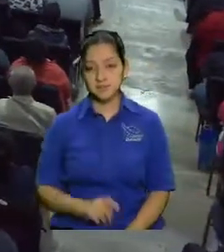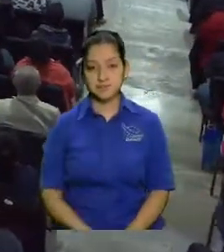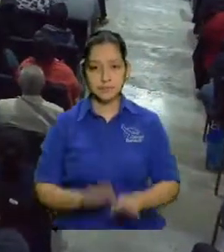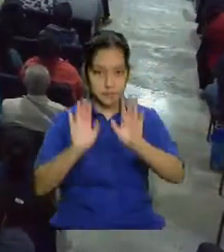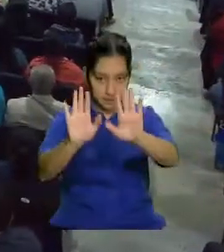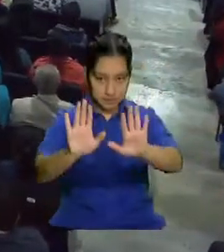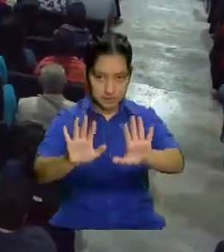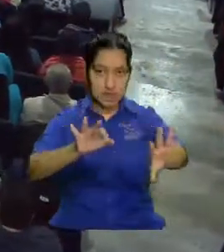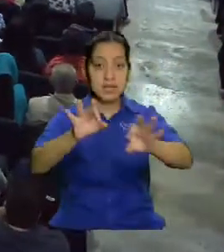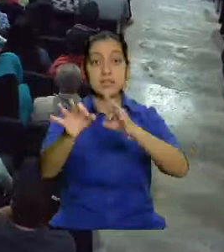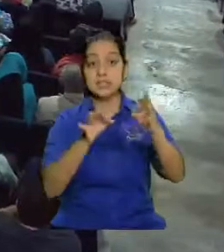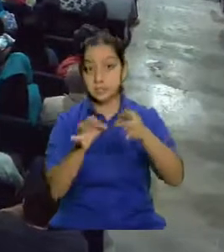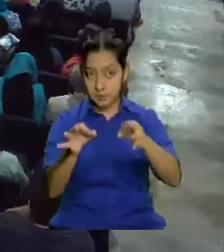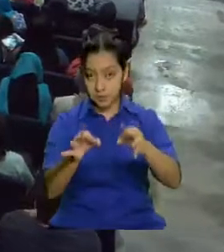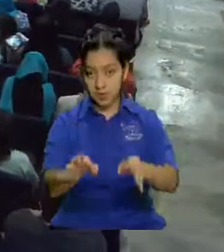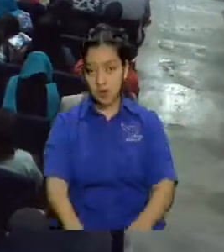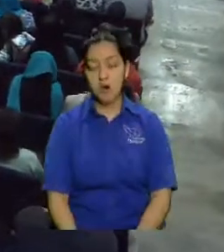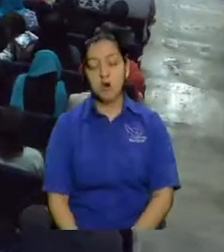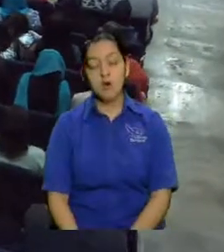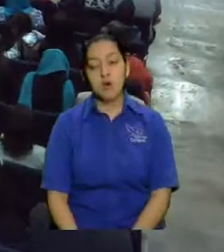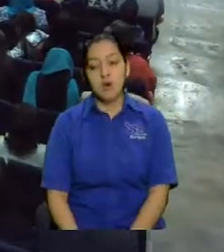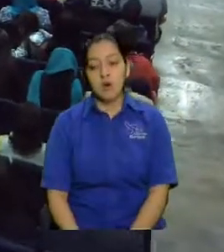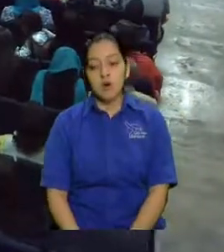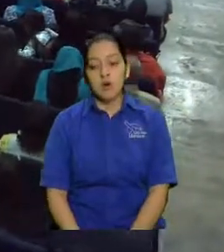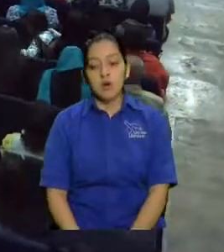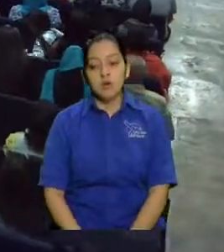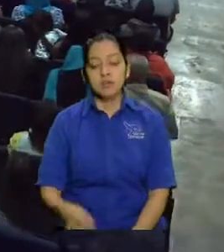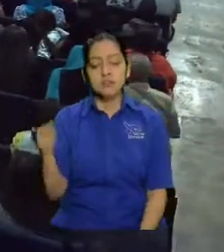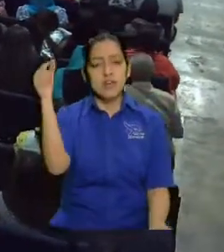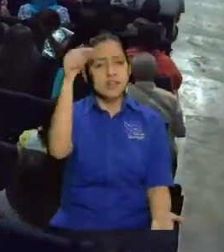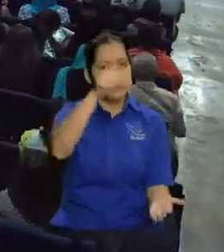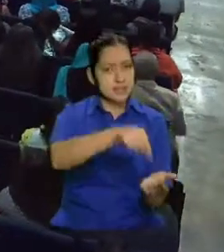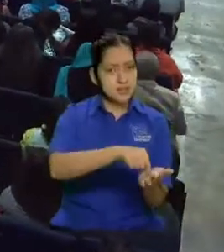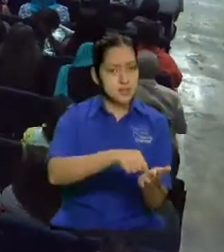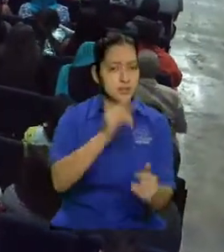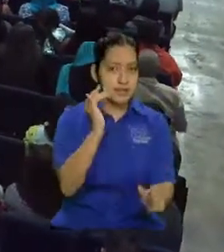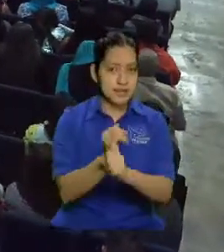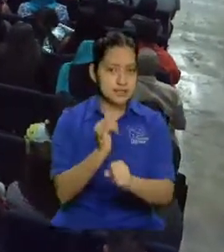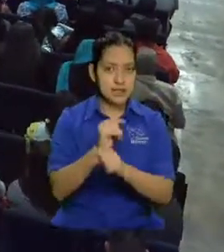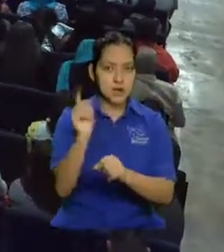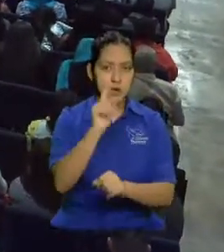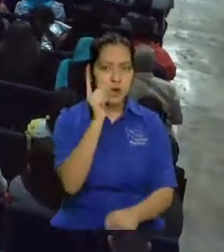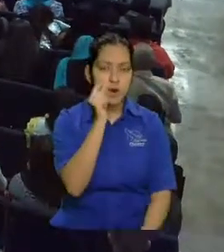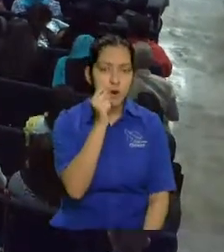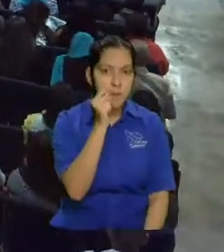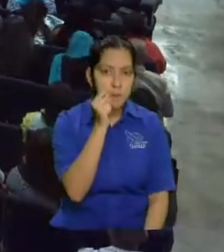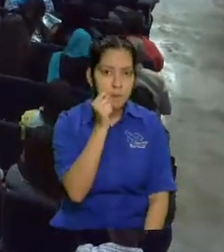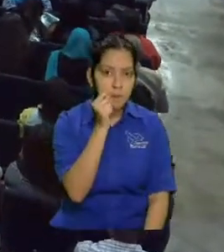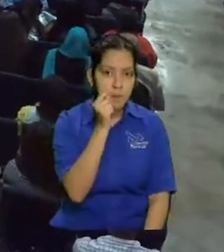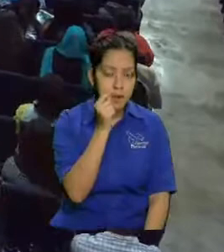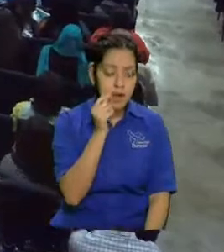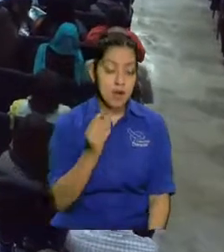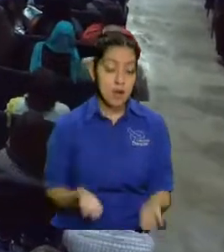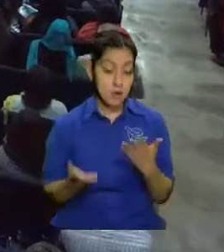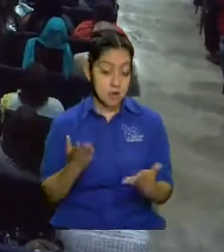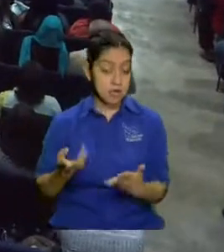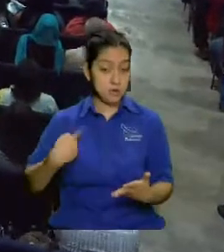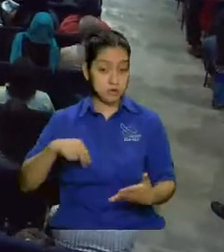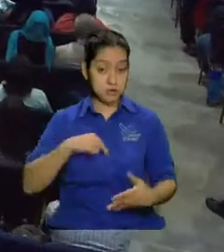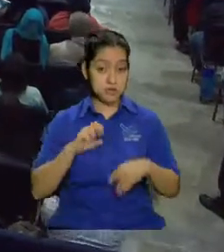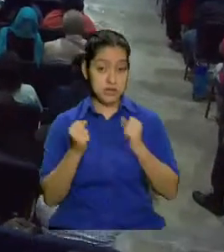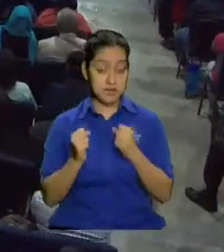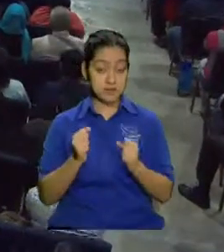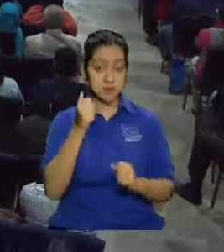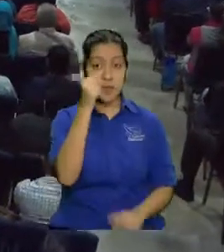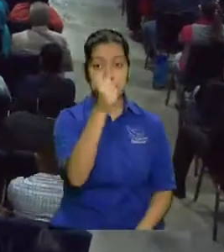que acabo de decir. Si el centro de la iglesia no es el hombre, entonces aunque nosotros le hagamos bien al